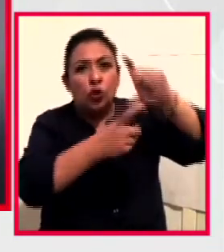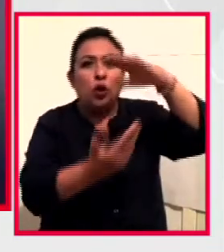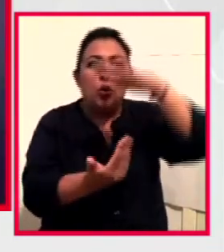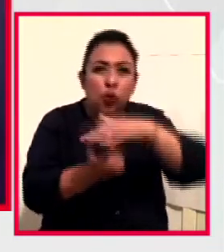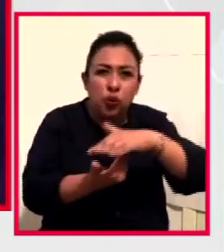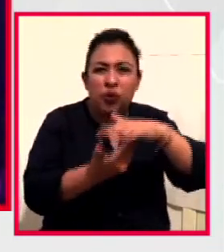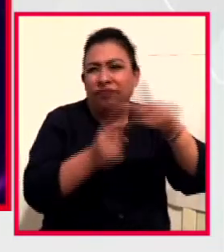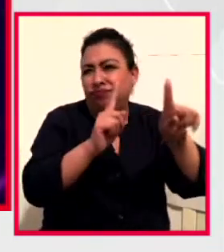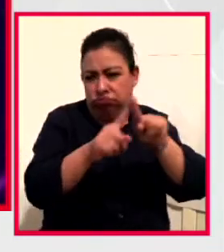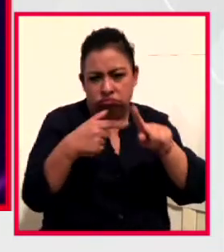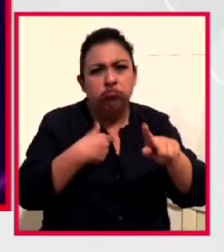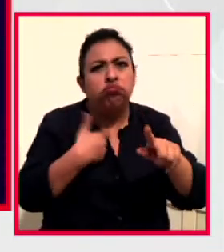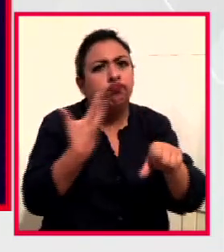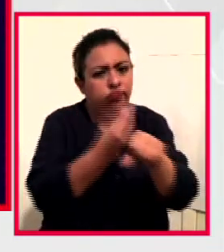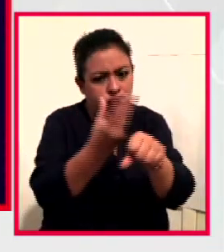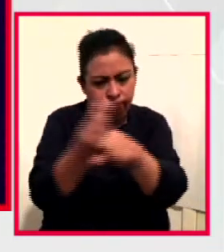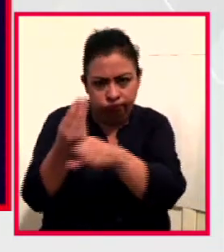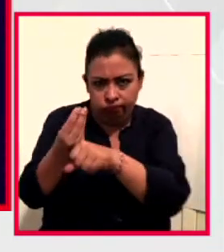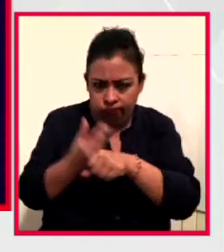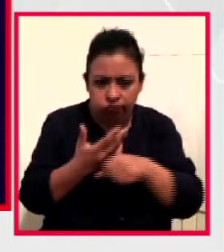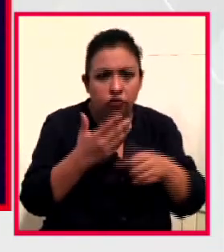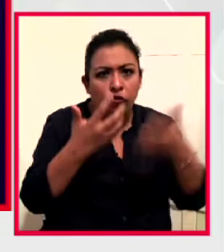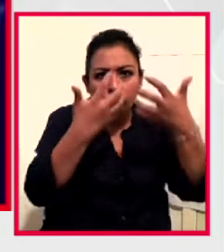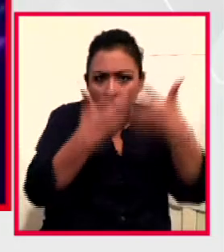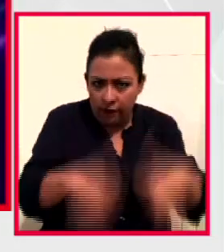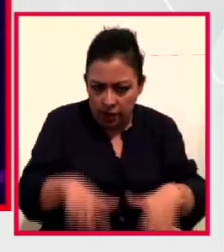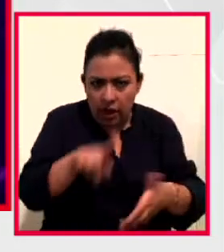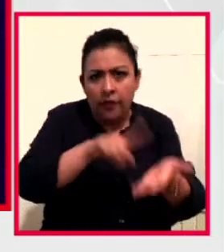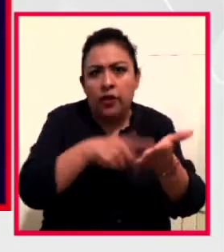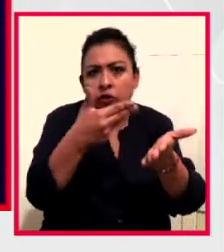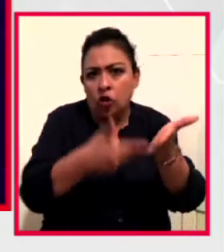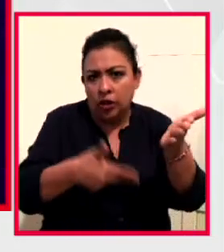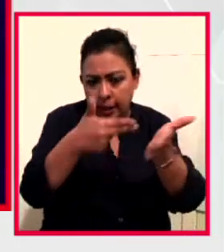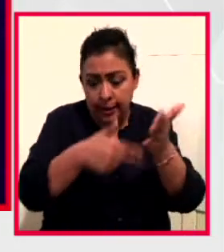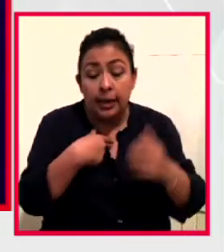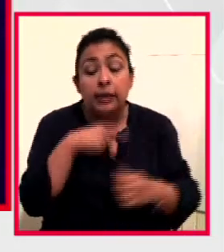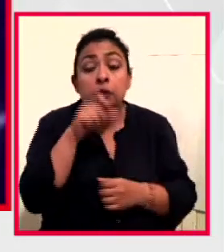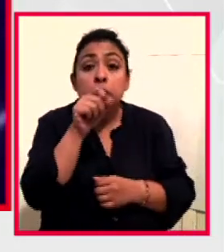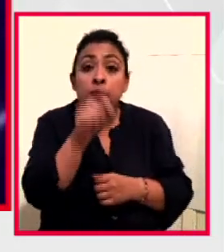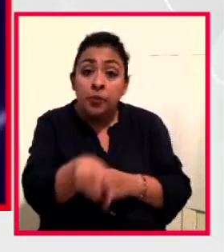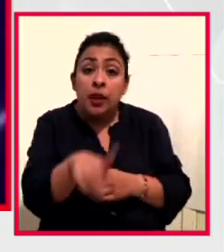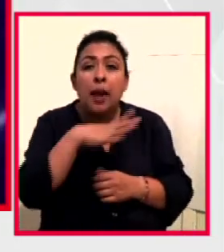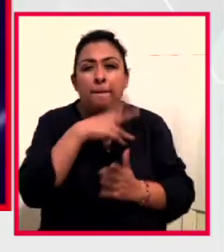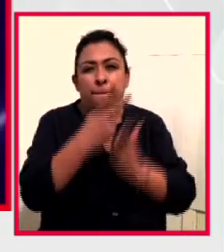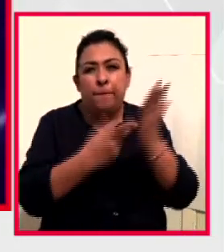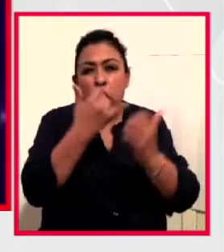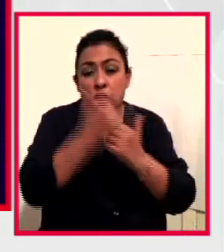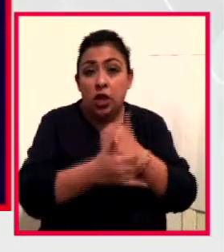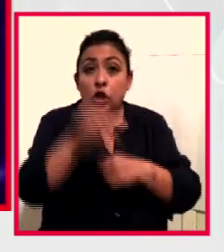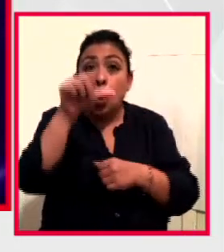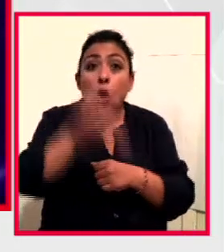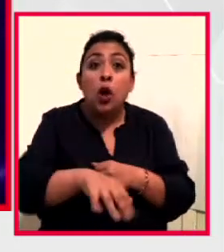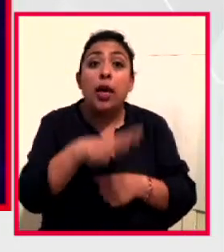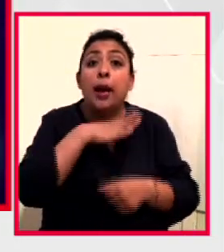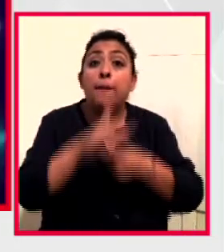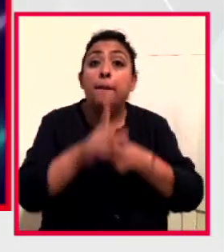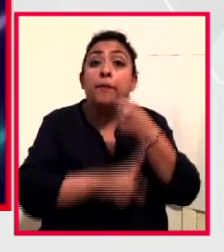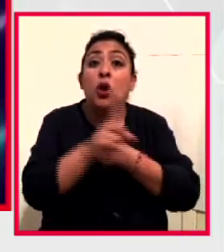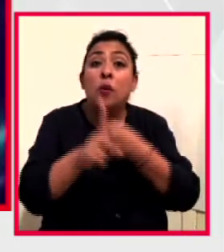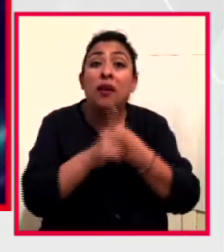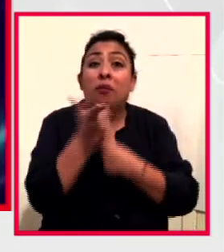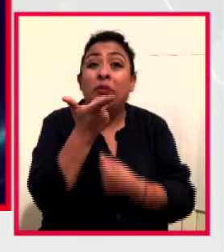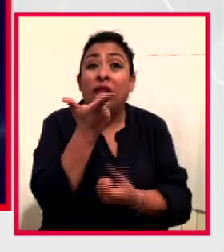todo eso se va a fabricar en los talleres. No obstante, el proyecto enfrenta hoy el problema de la liquidez